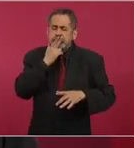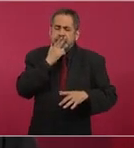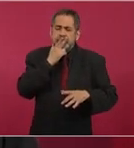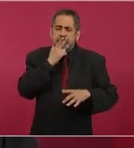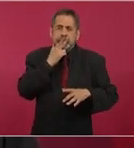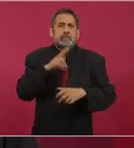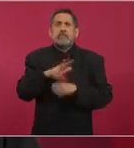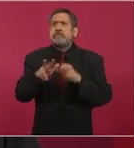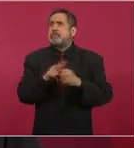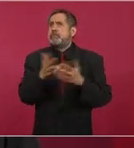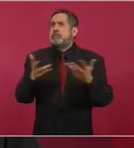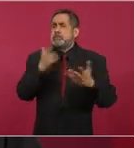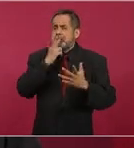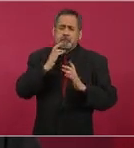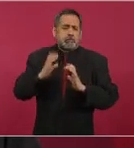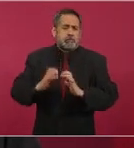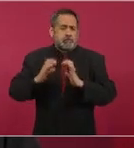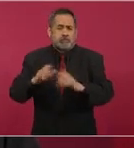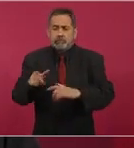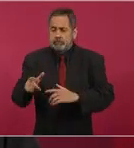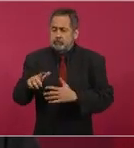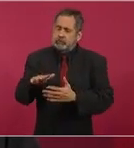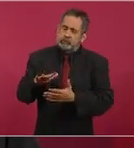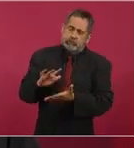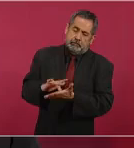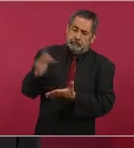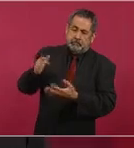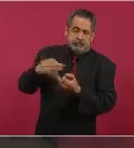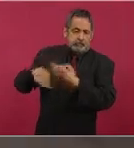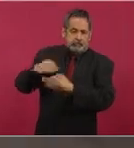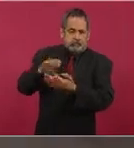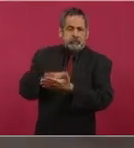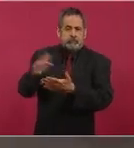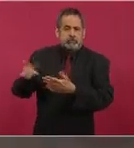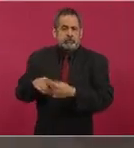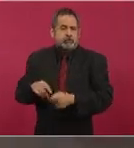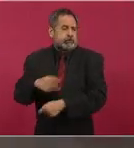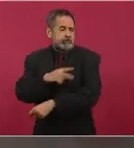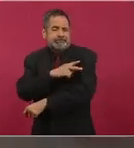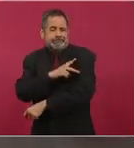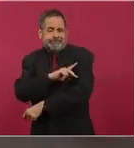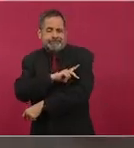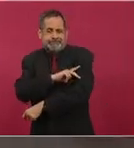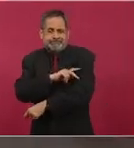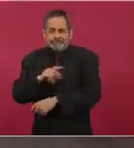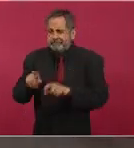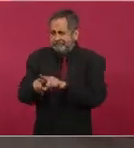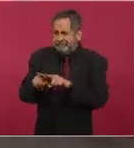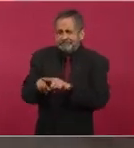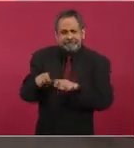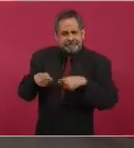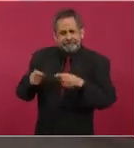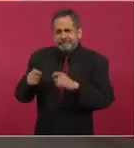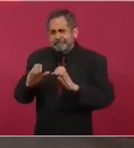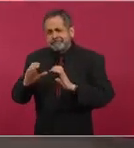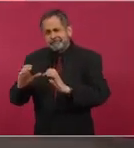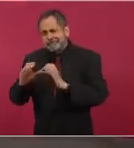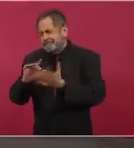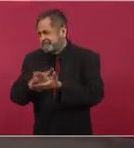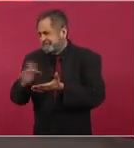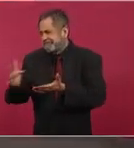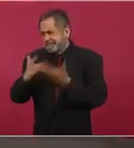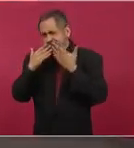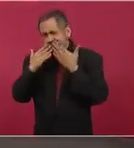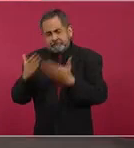la naturaleza. Agradecerles a todos, a los de Protección Civil. Estamos todos